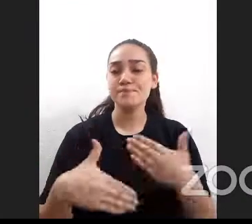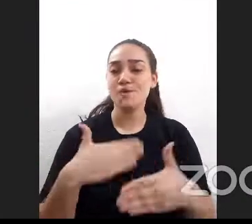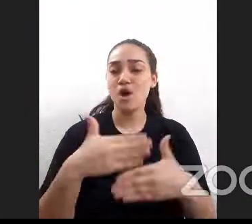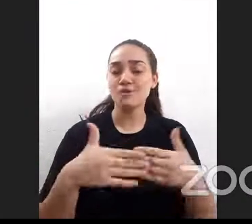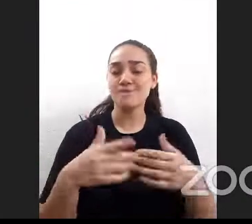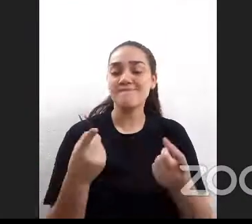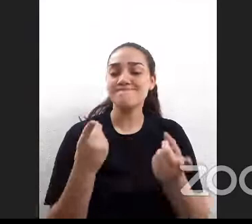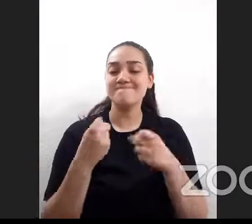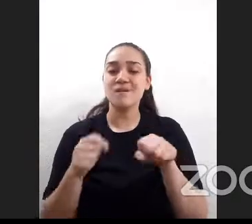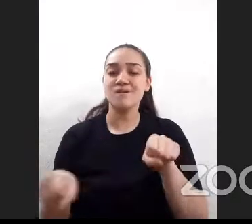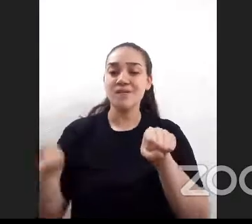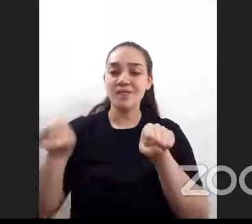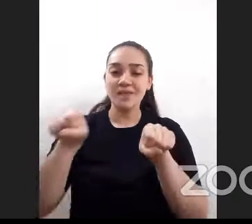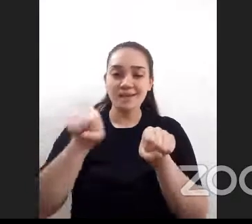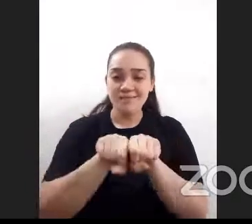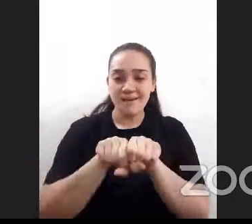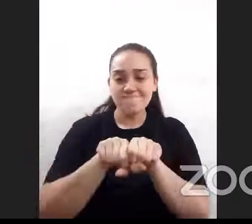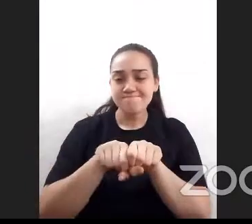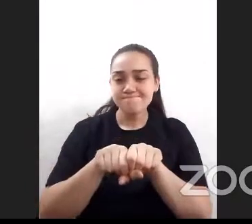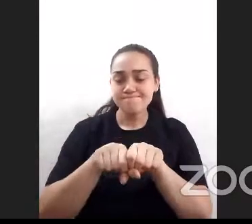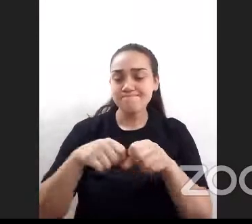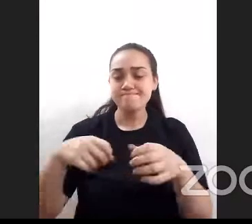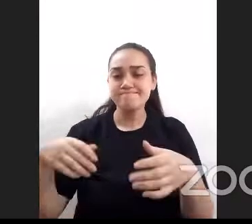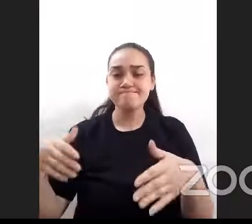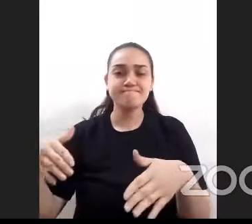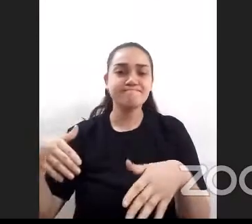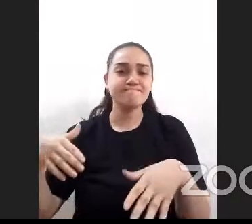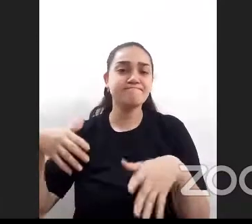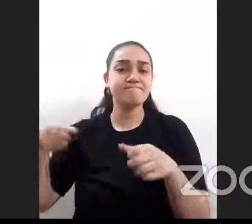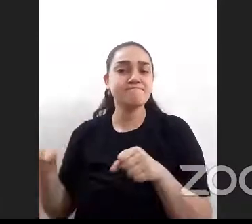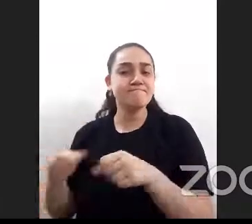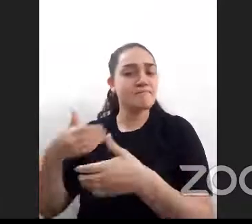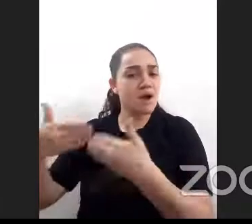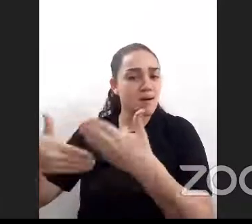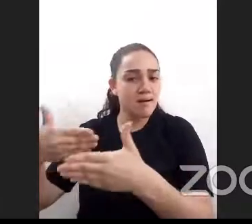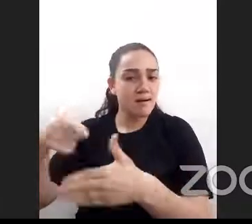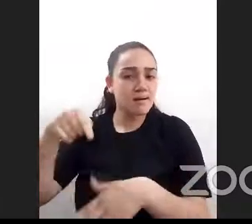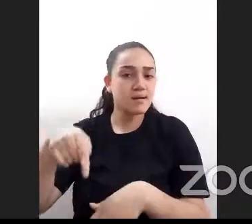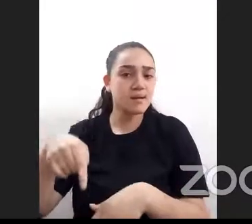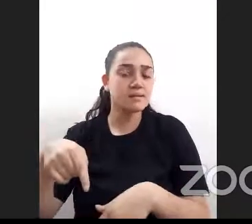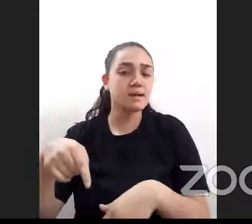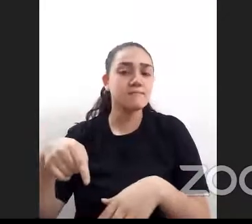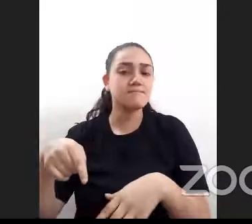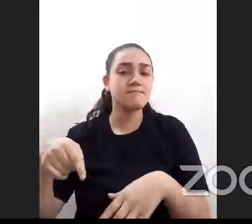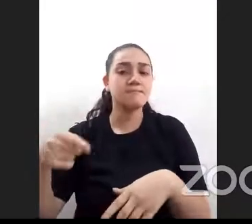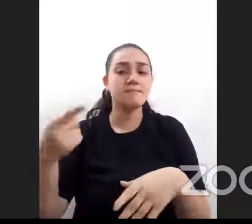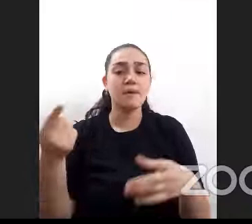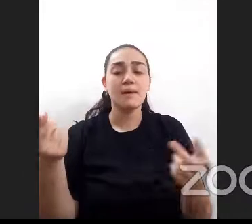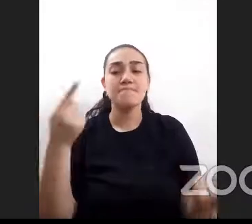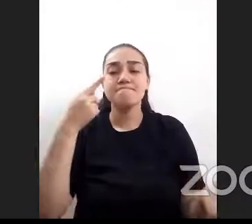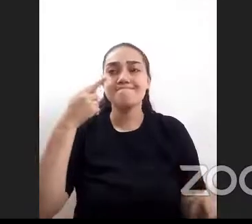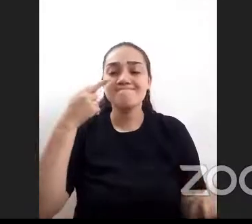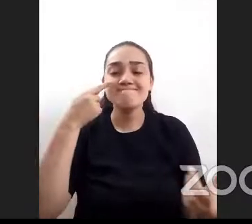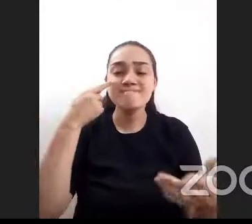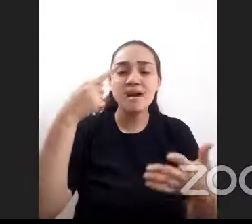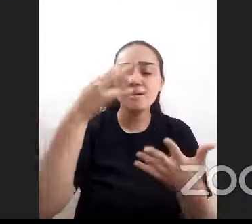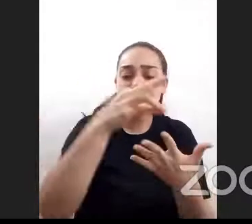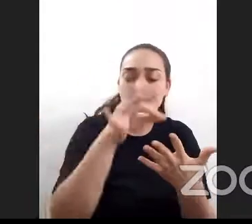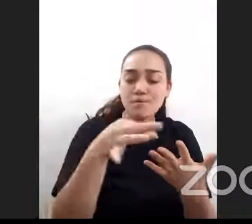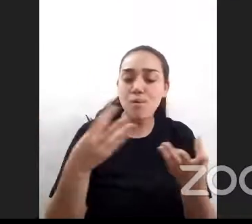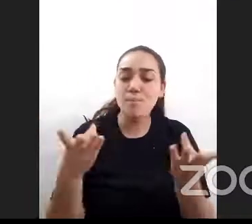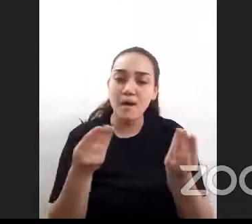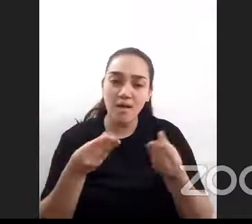las maquinarias que necesita conectar sensores para medición de la humedad de los suelos de los